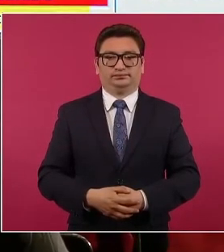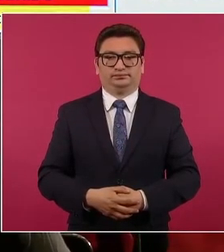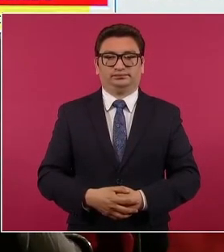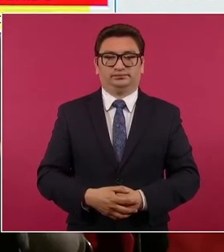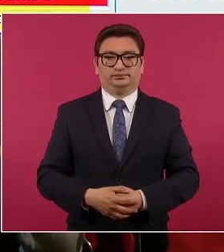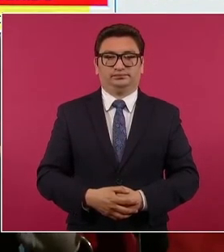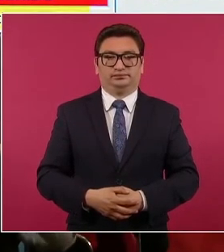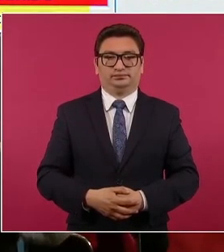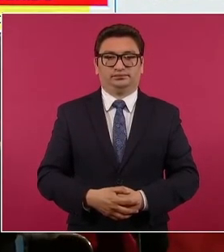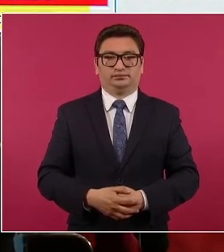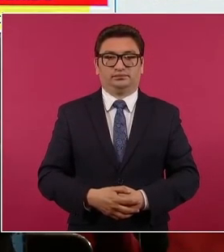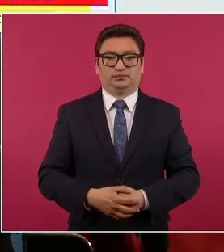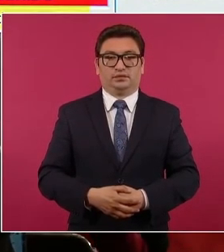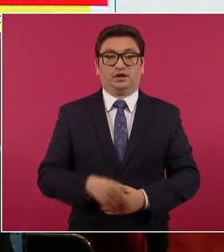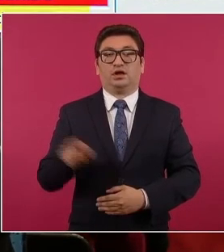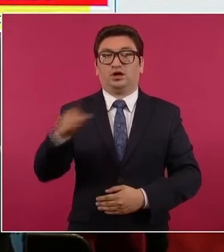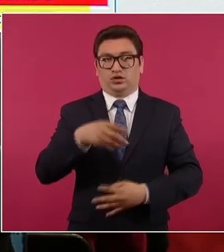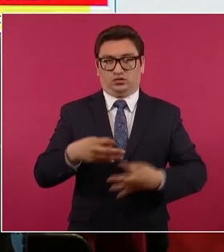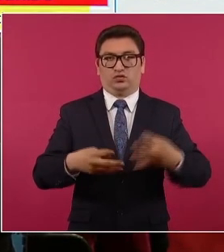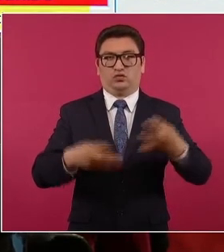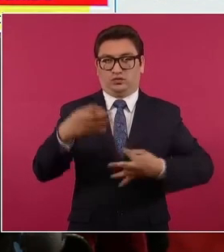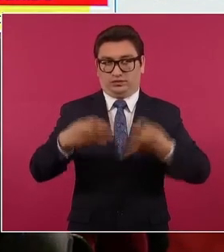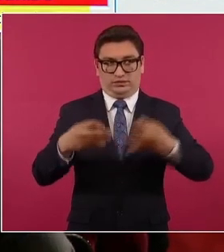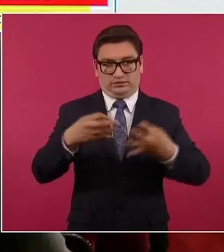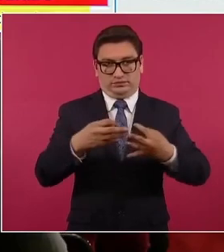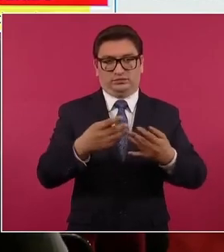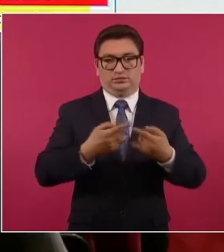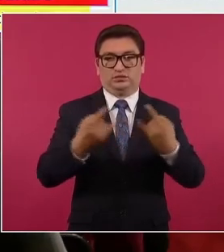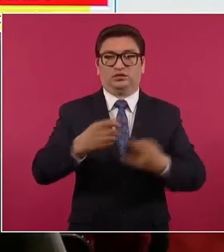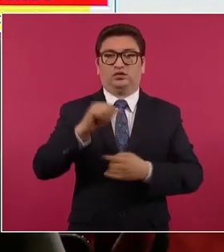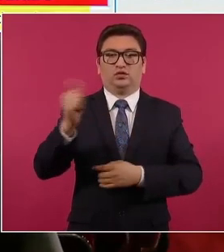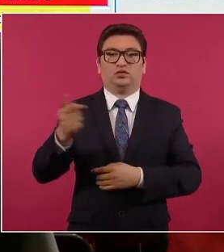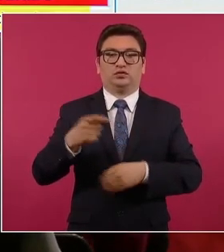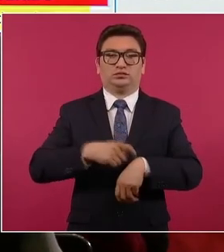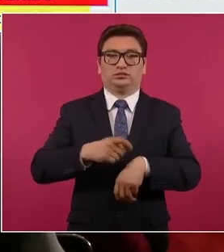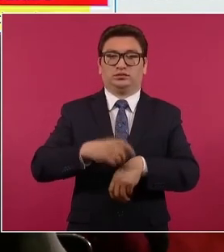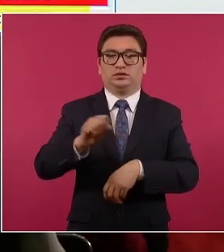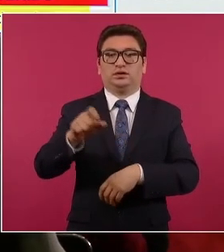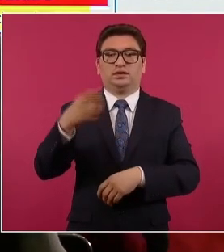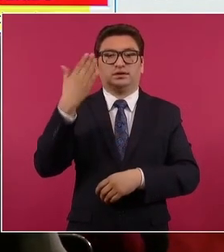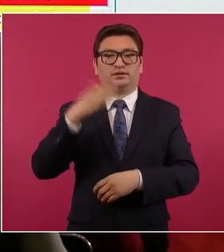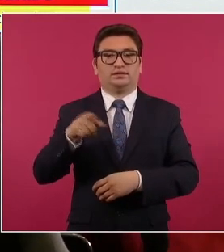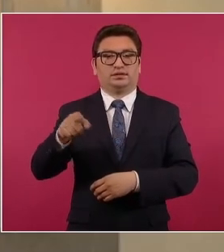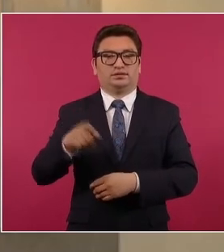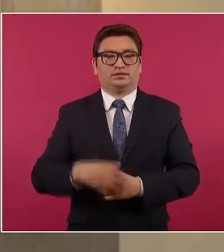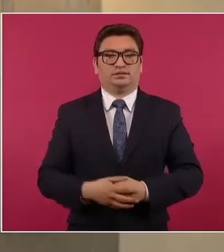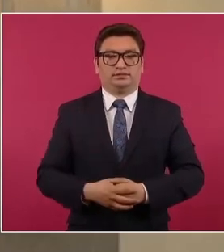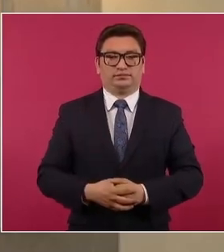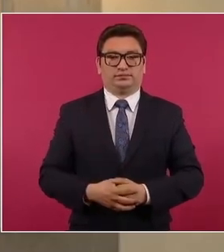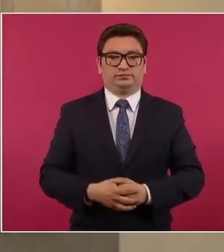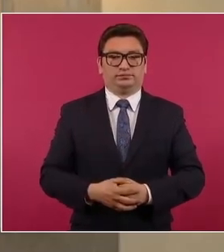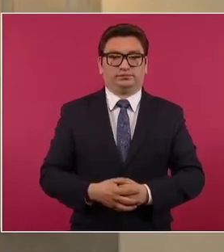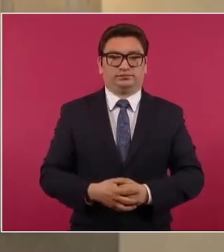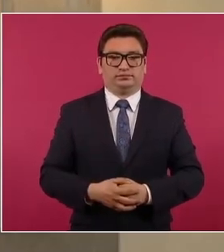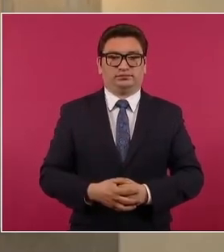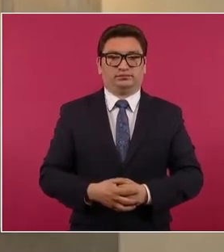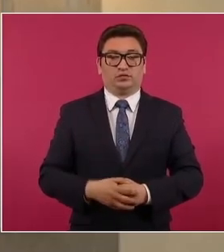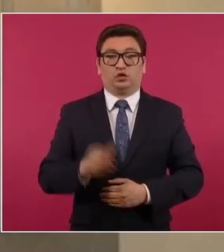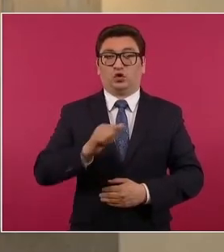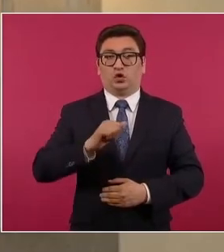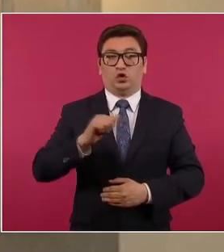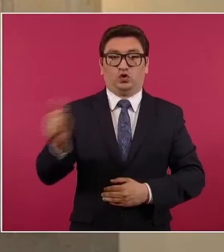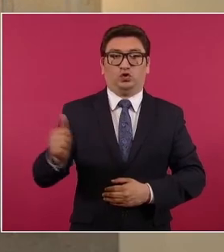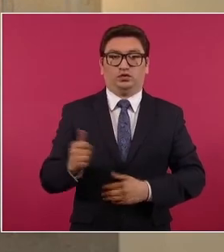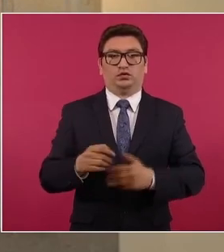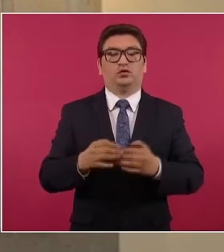Hasta ahí los casos de los jueces. Muy rápido, no vio de tiempo comentar que otro caso